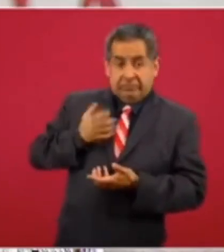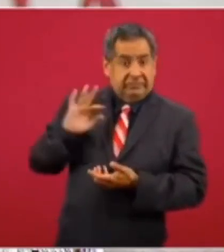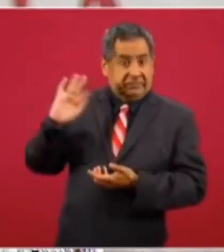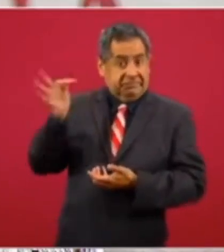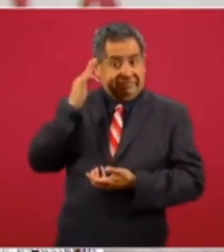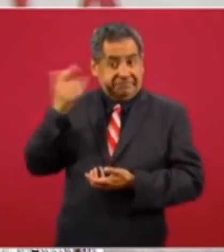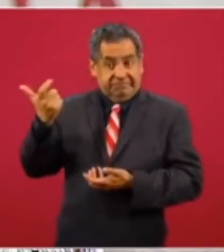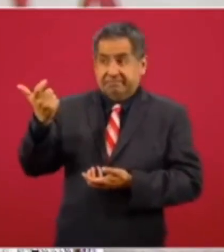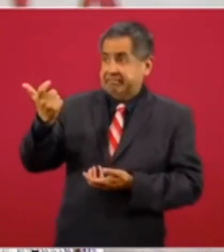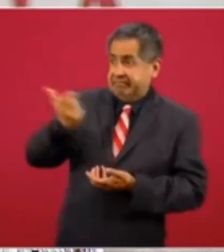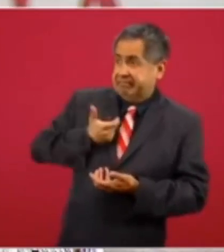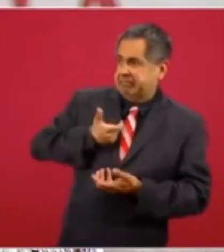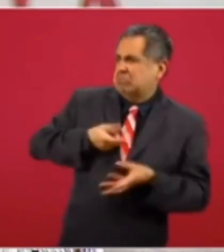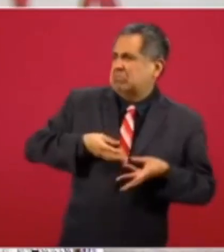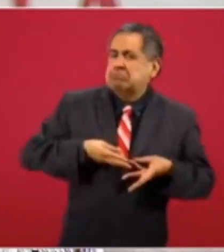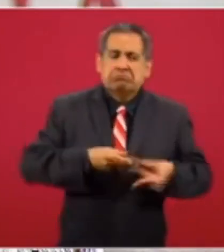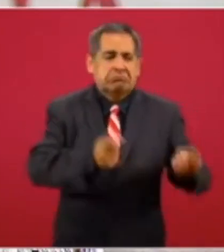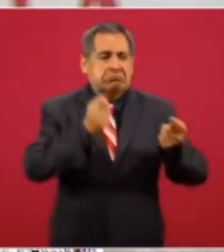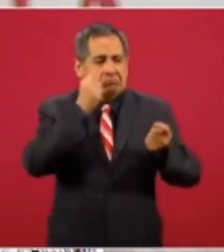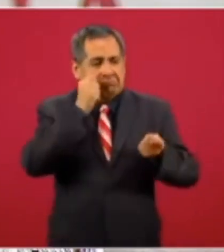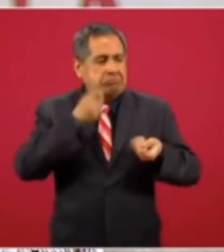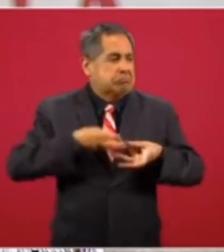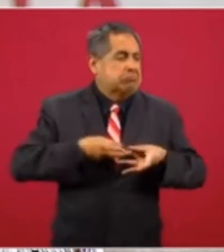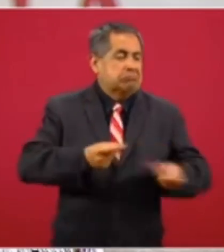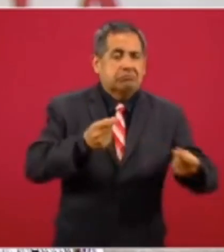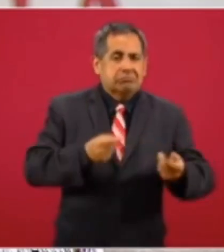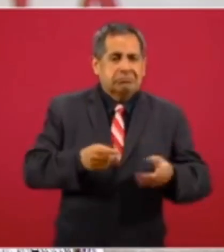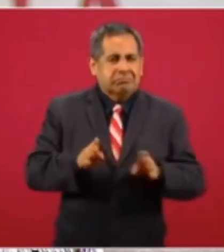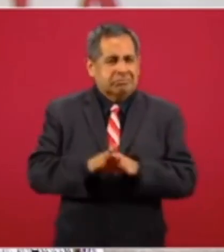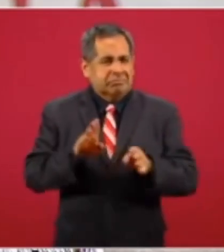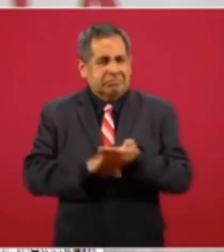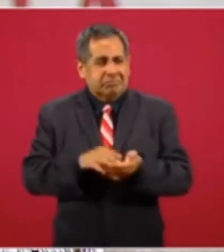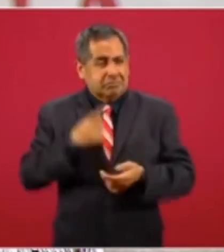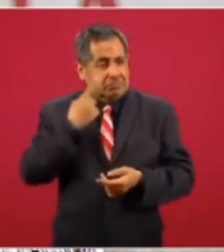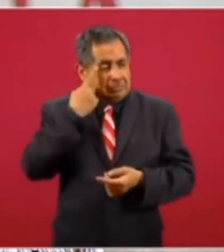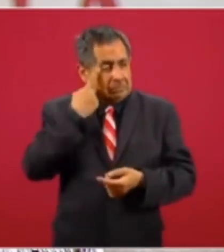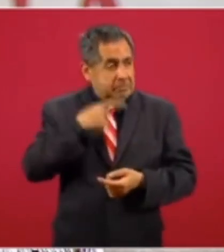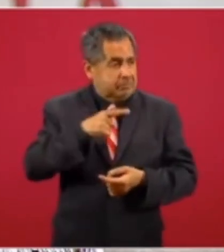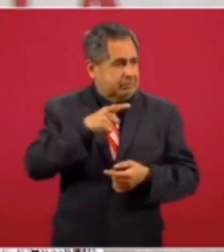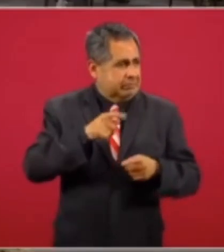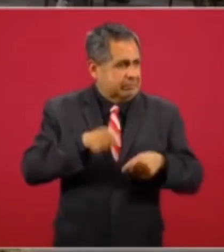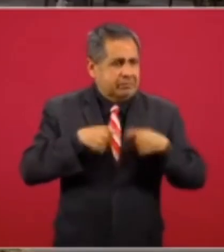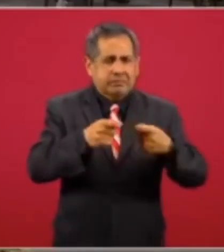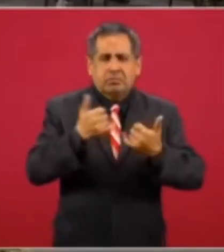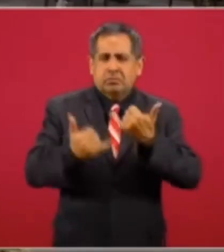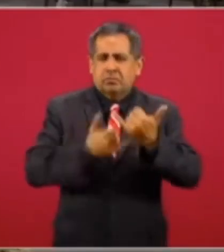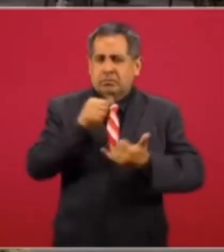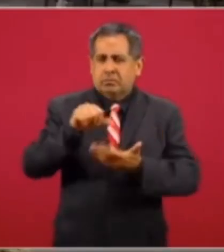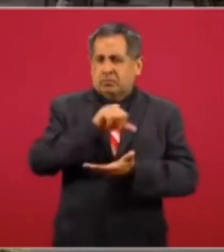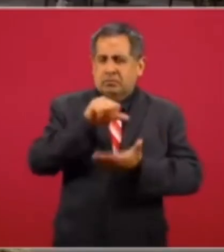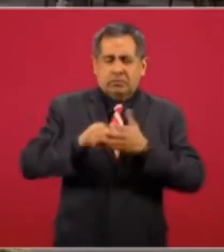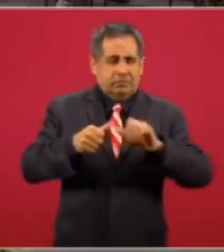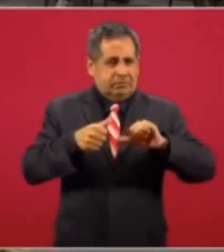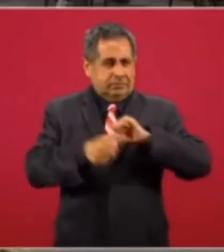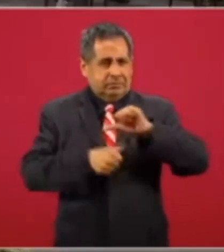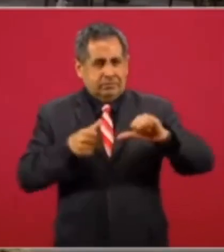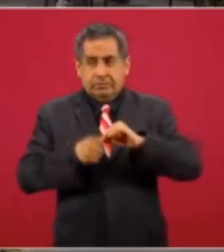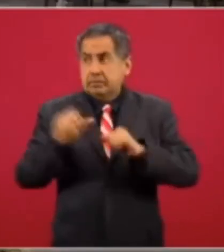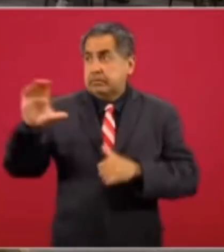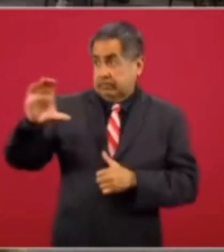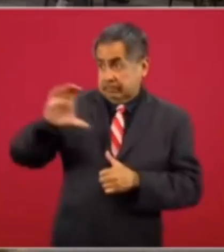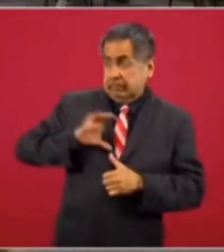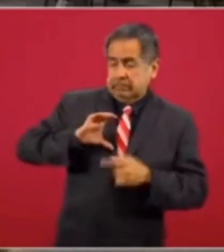a través de esta figura financiar la organización de los juegos centroamericanos y del caribe a través de un